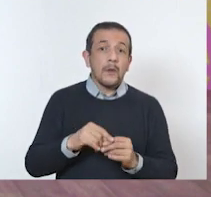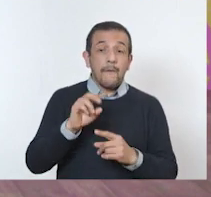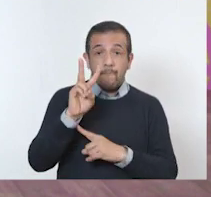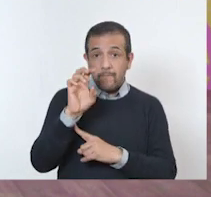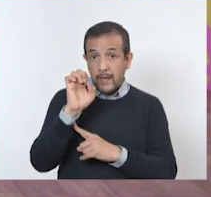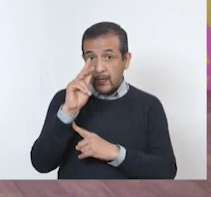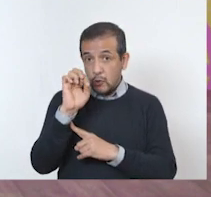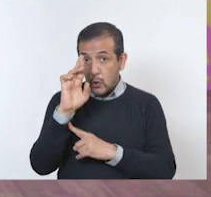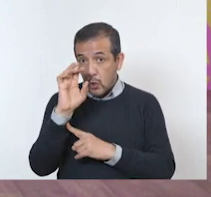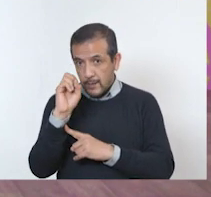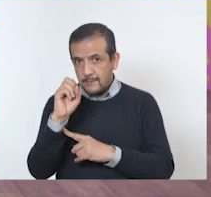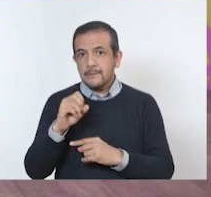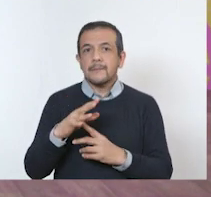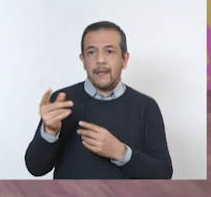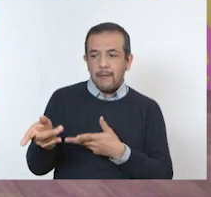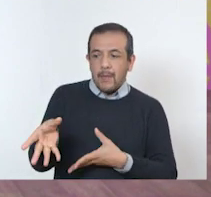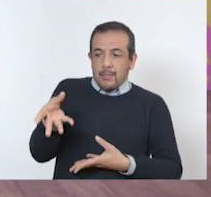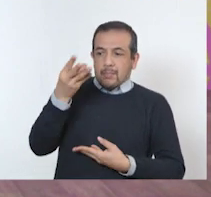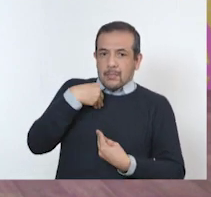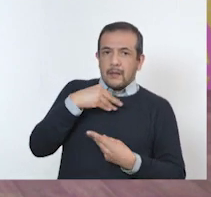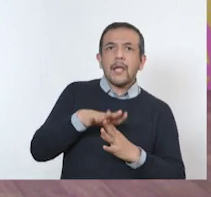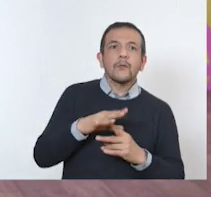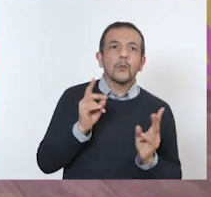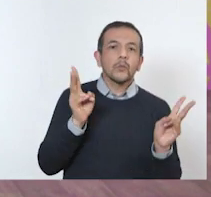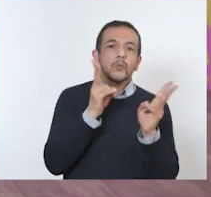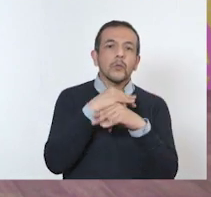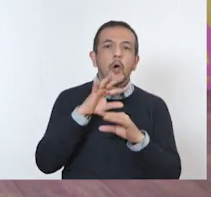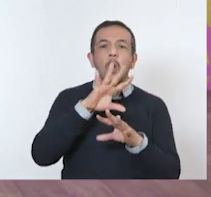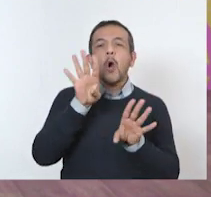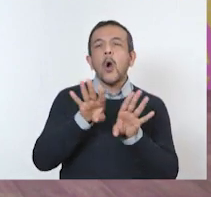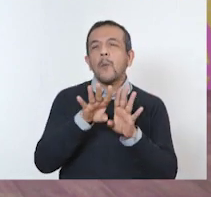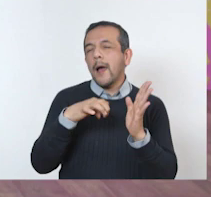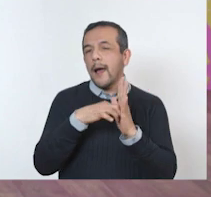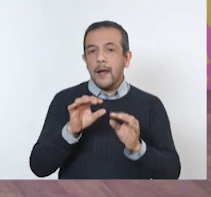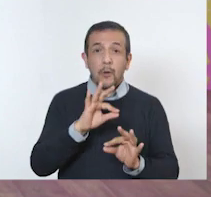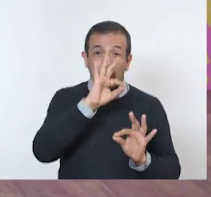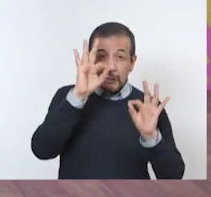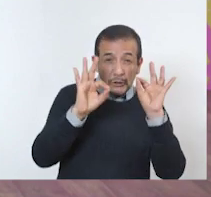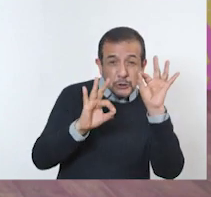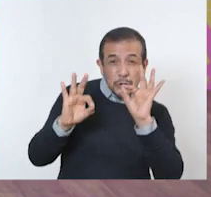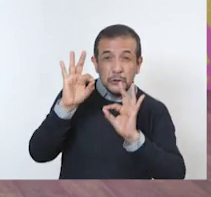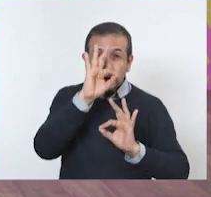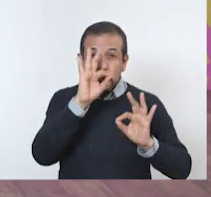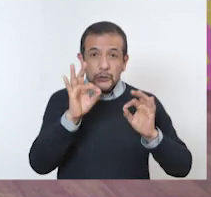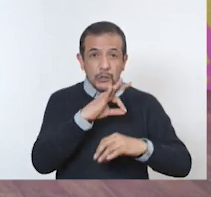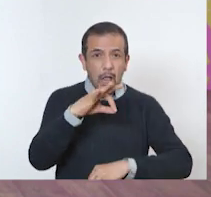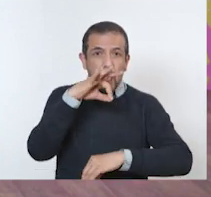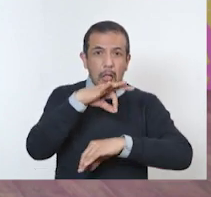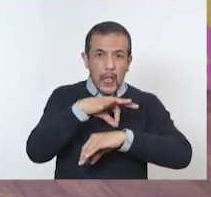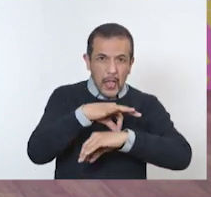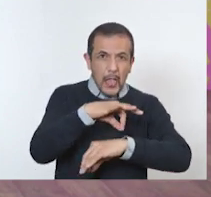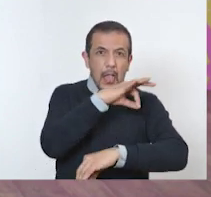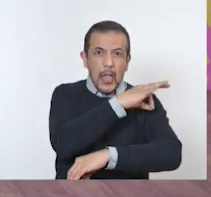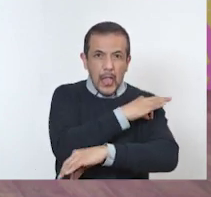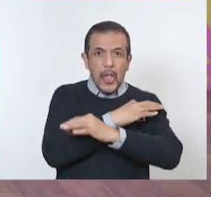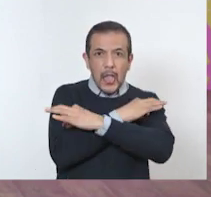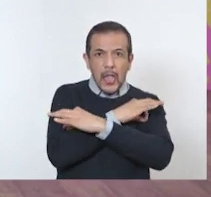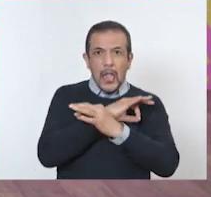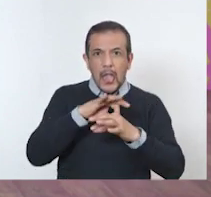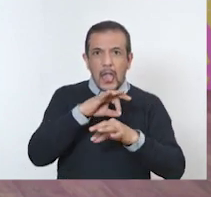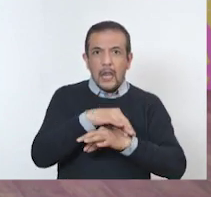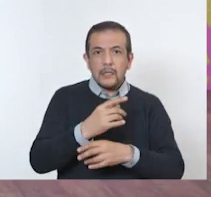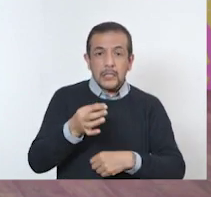Son otros organismos que están vivientes, que están volando, como los moscos, y estos que están infectados, como de dengue, zika,